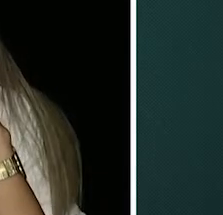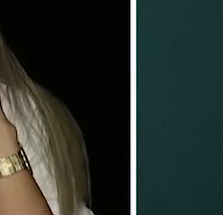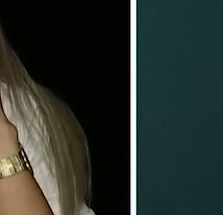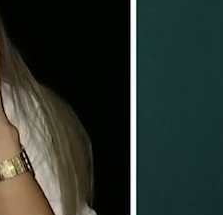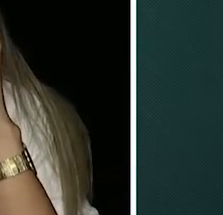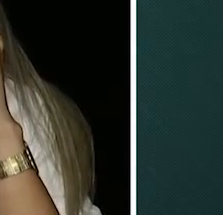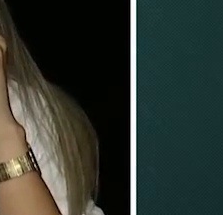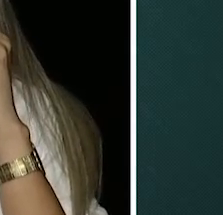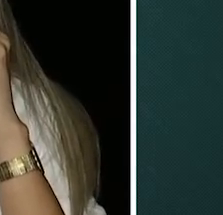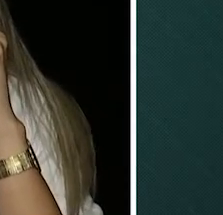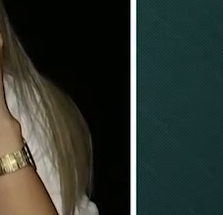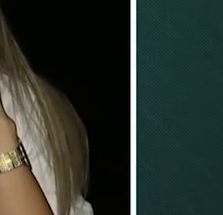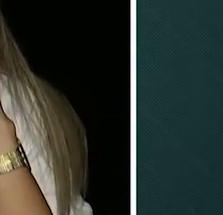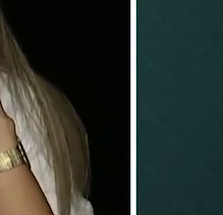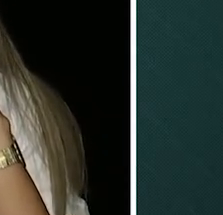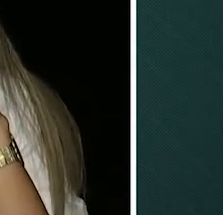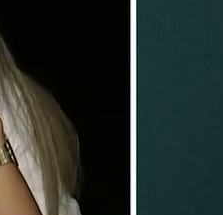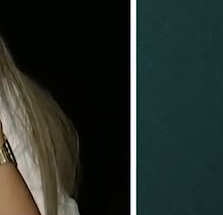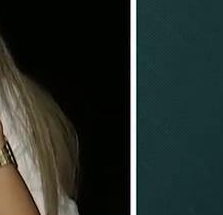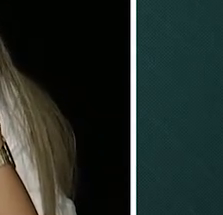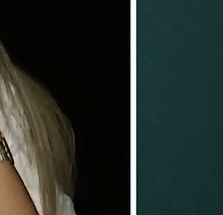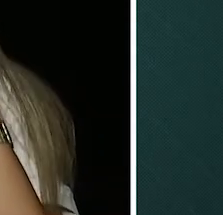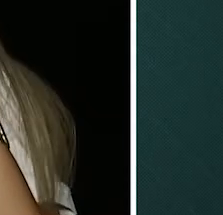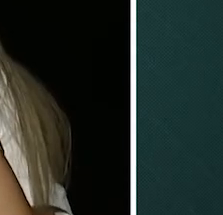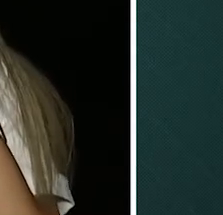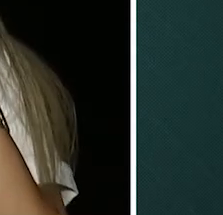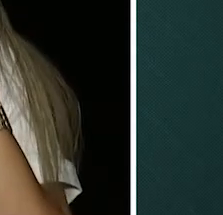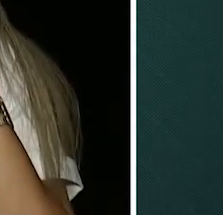Gudelo, quien se encuentra en el lugar de la noticia. Diana, ¿qué tal? Muy buenas noches.